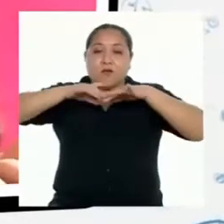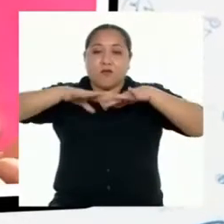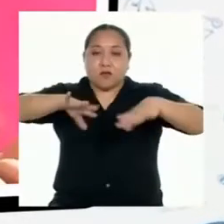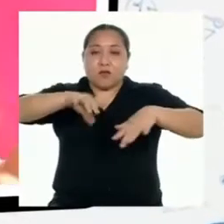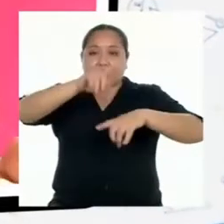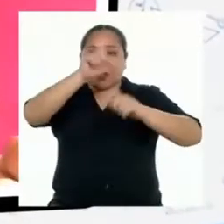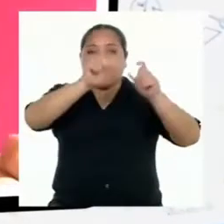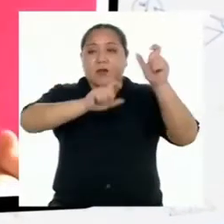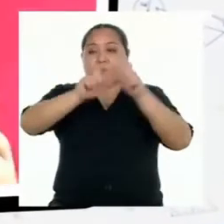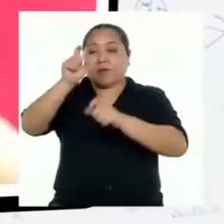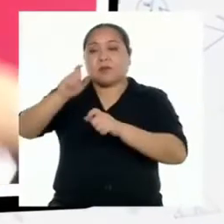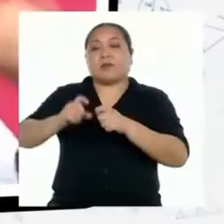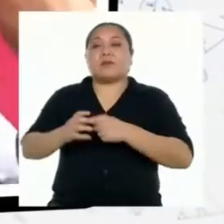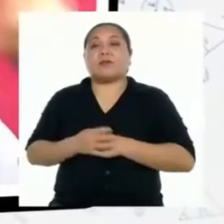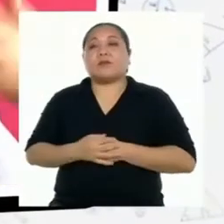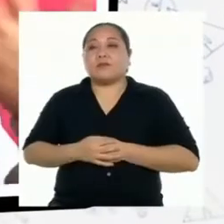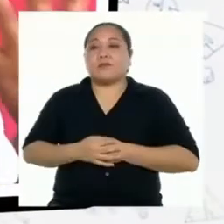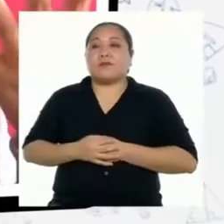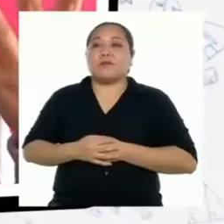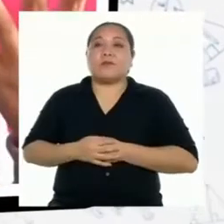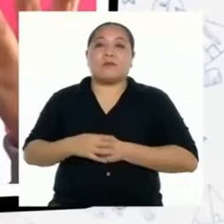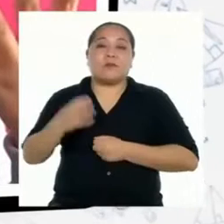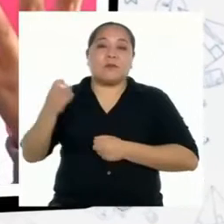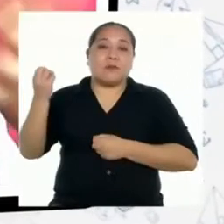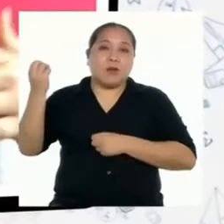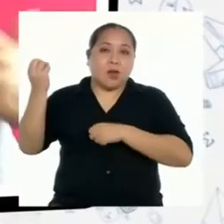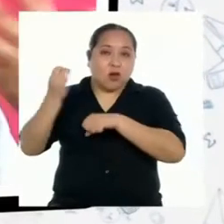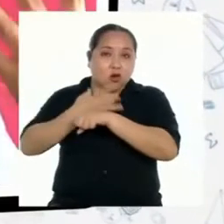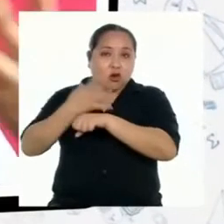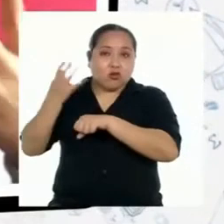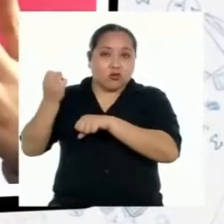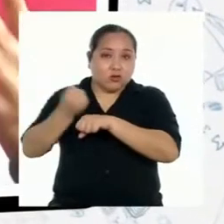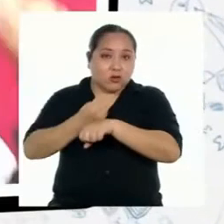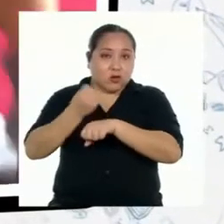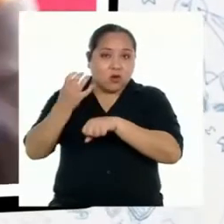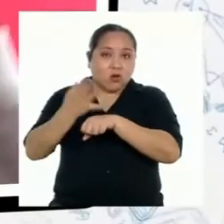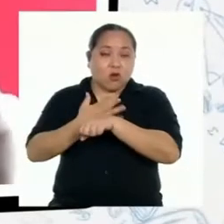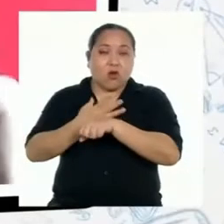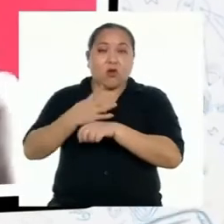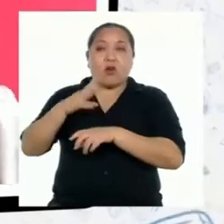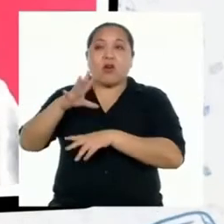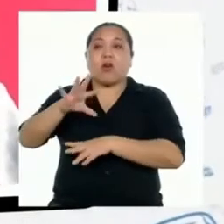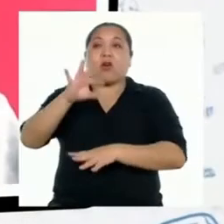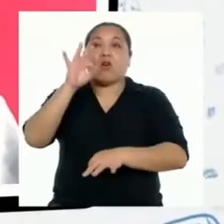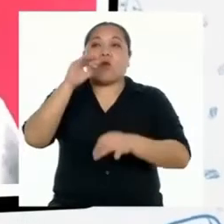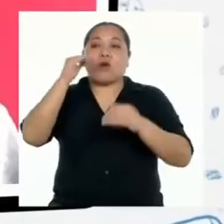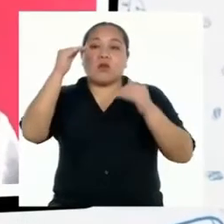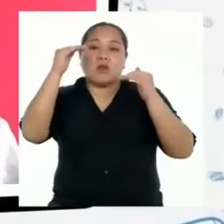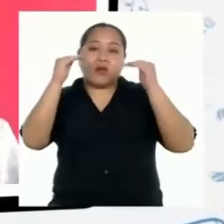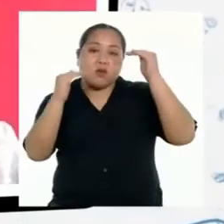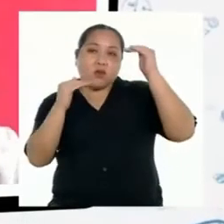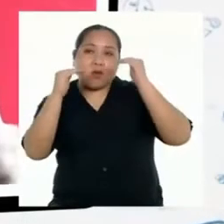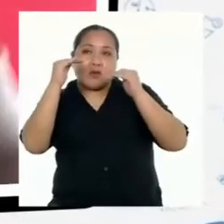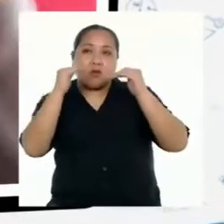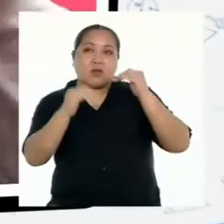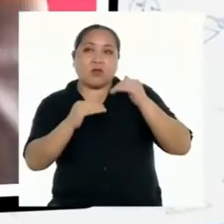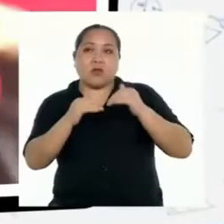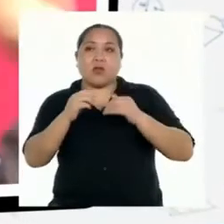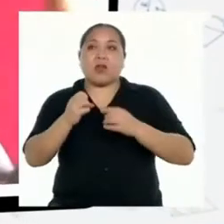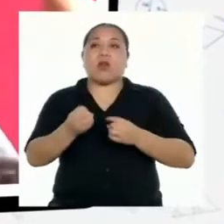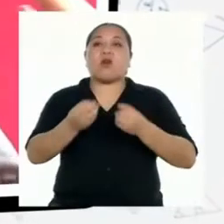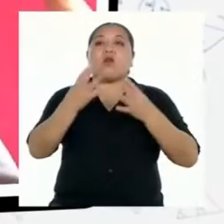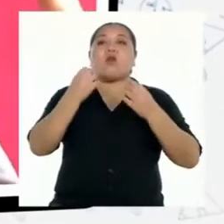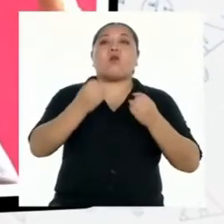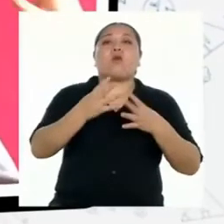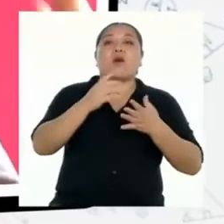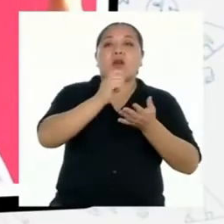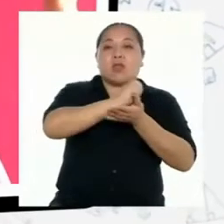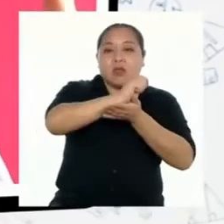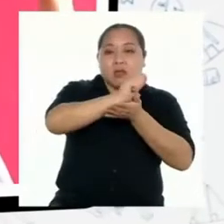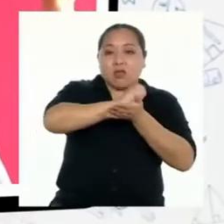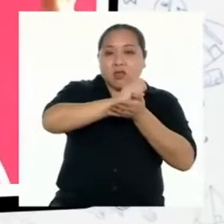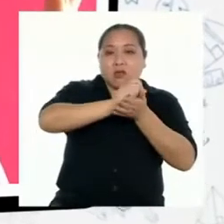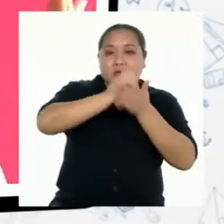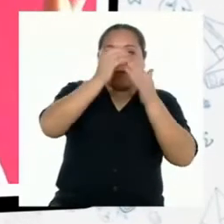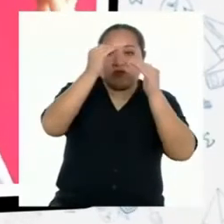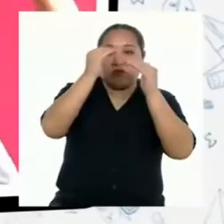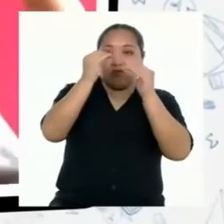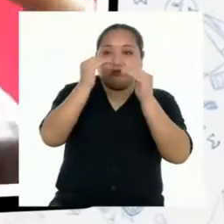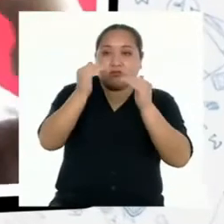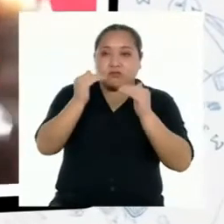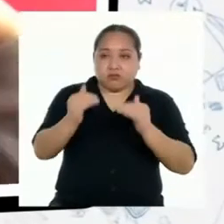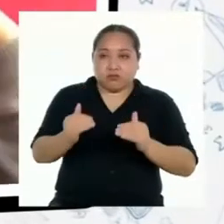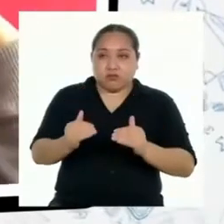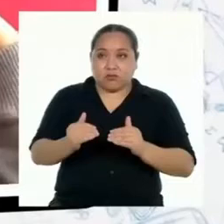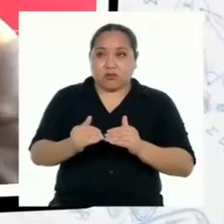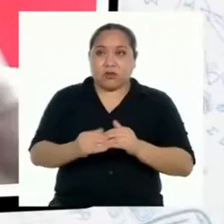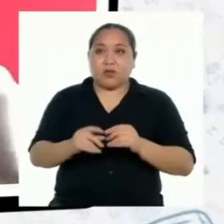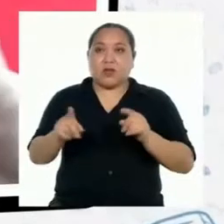población. Me recomendó que encuentre el equilibrio entre la cantidad de texto que pongo